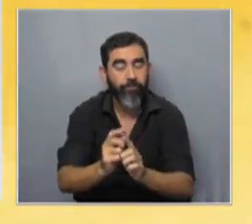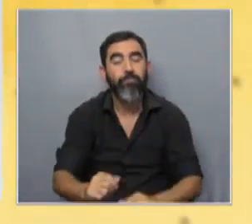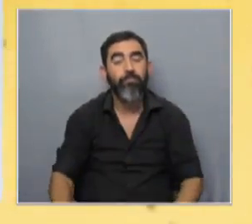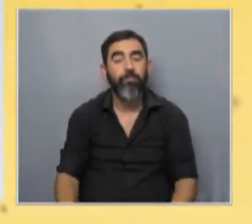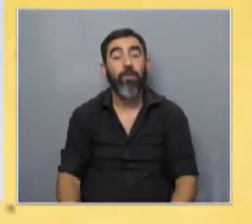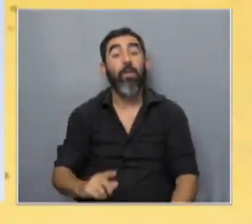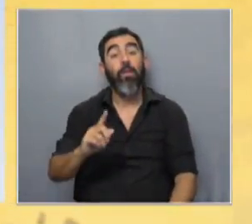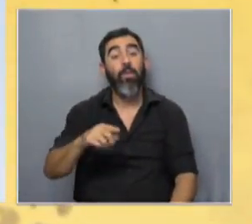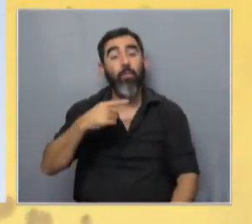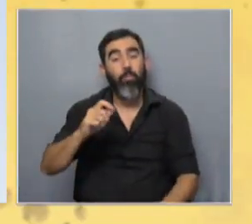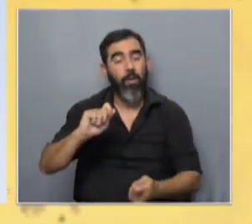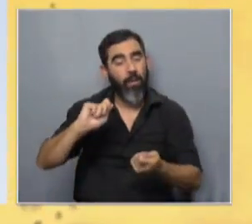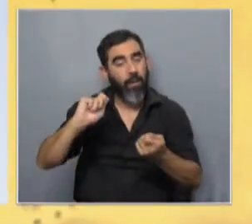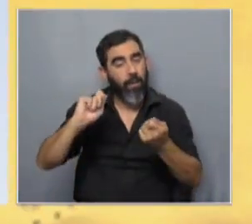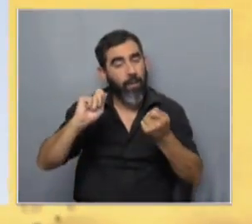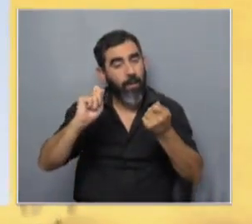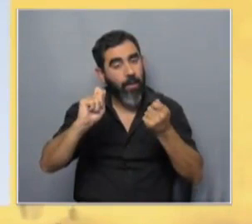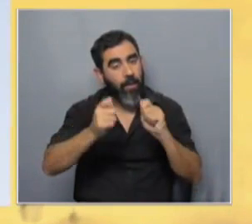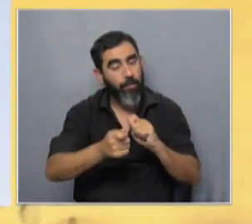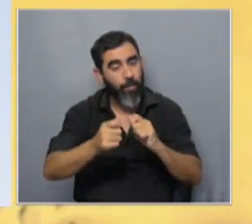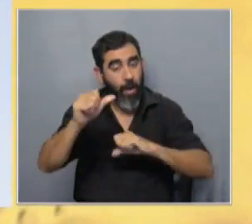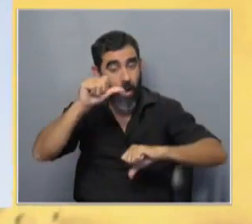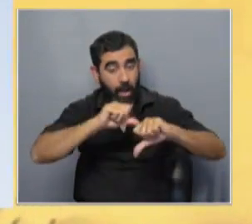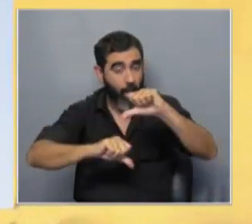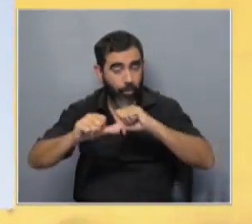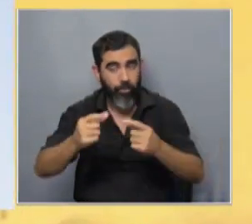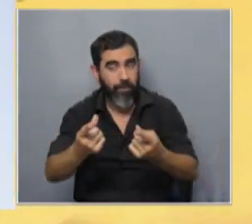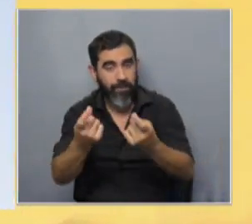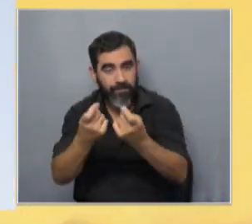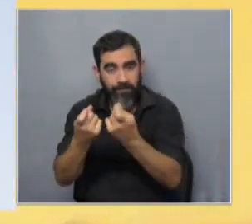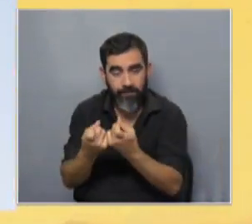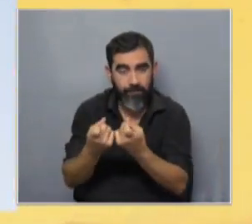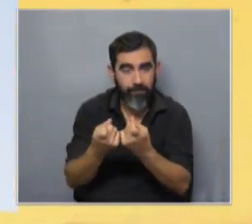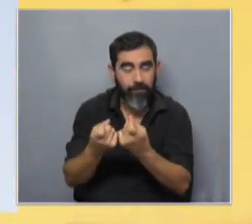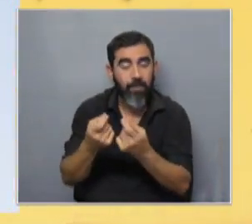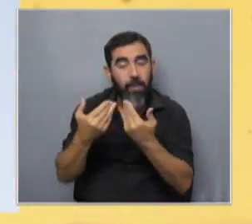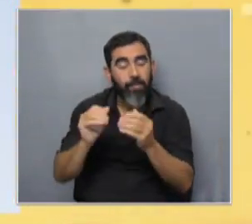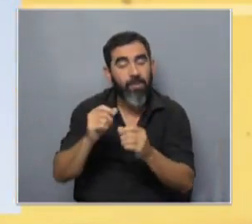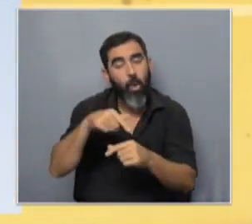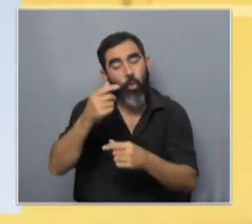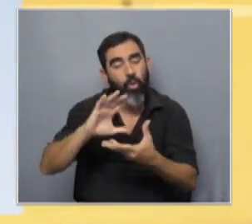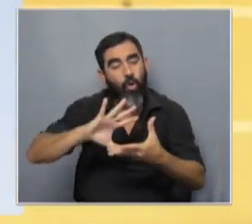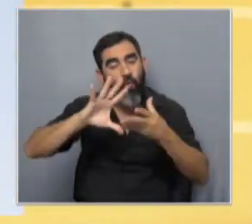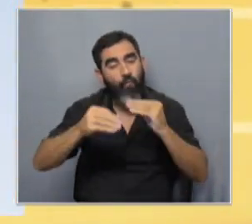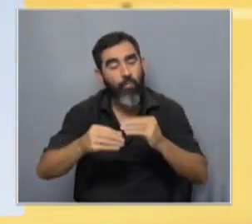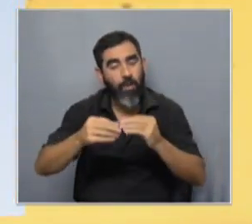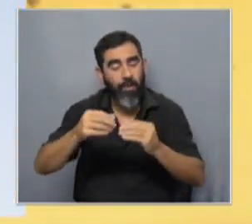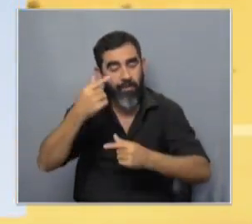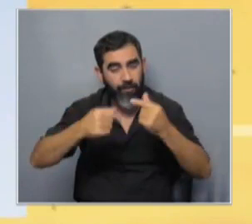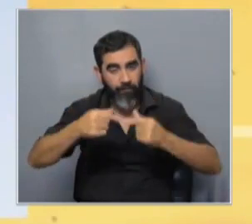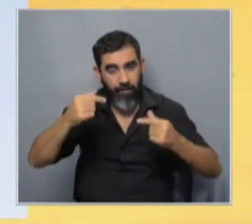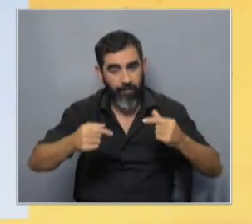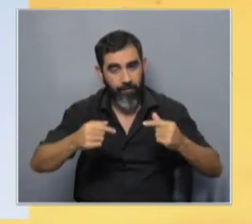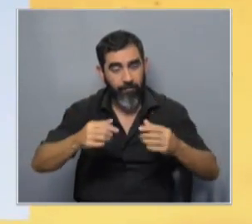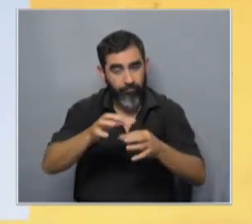y después eso fue migrando a demanda de los laboratorios farmacéuticos y se empezó a trabajar con otro tipo de moléculas luego